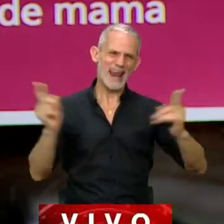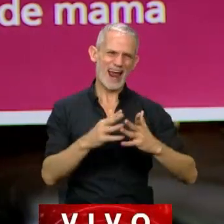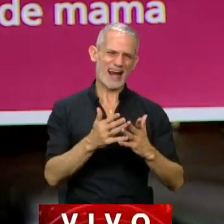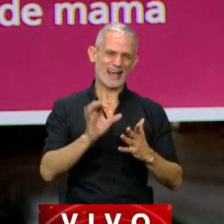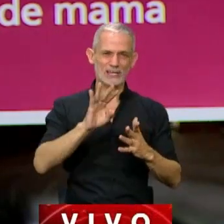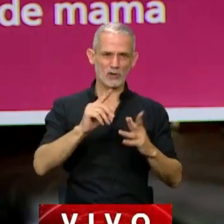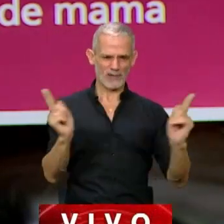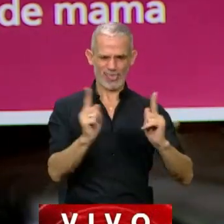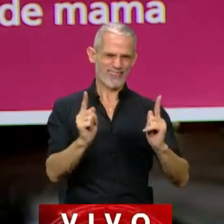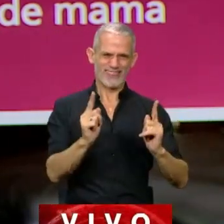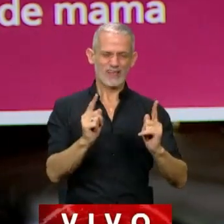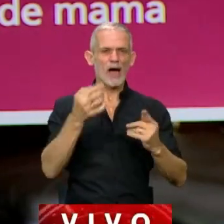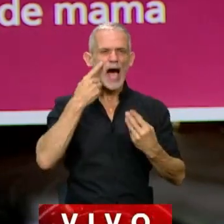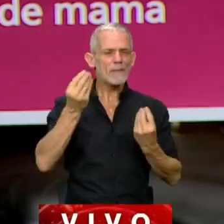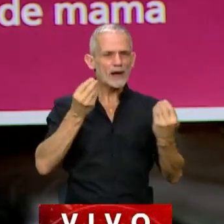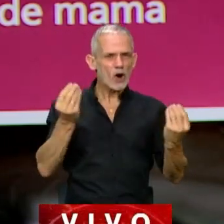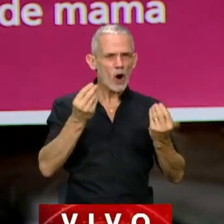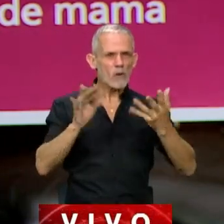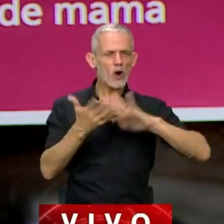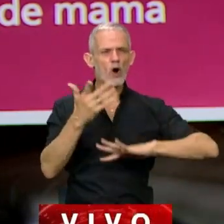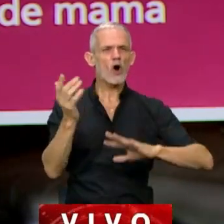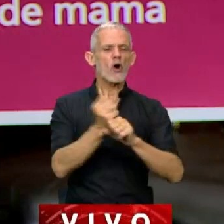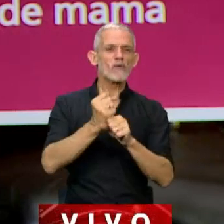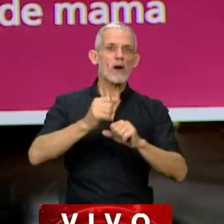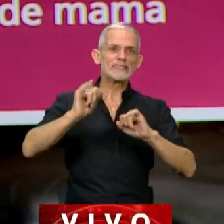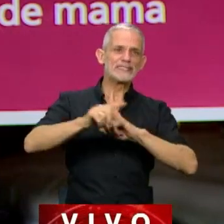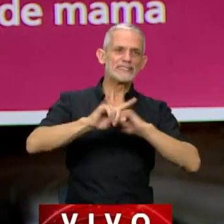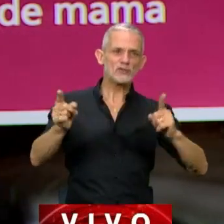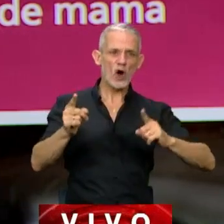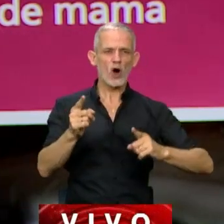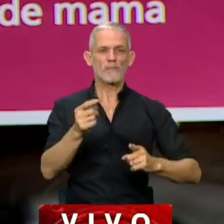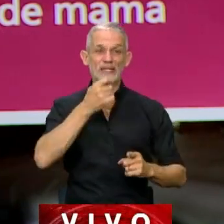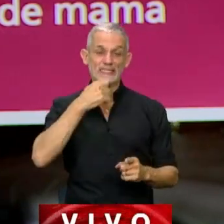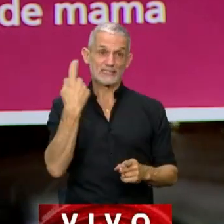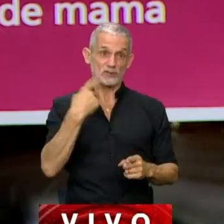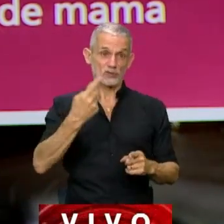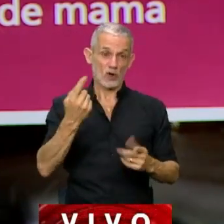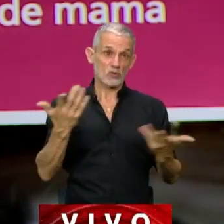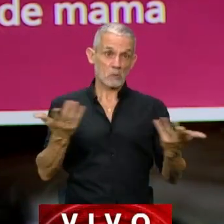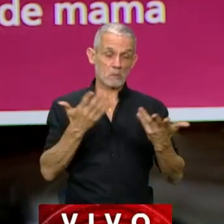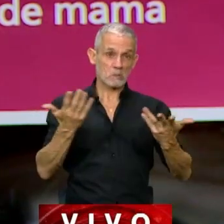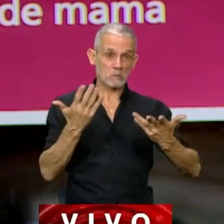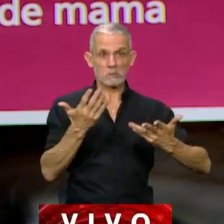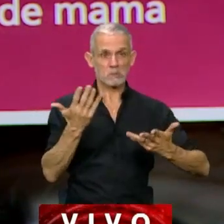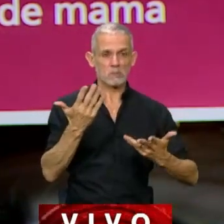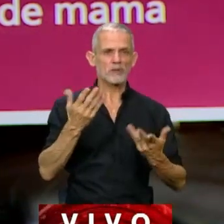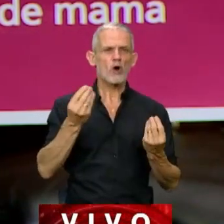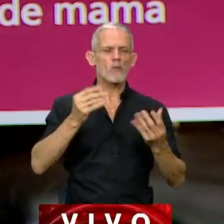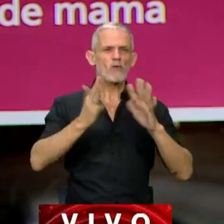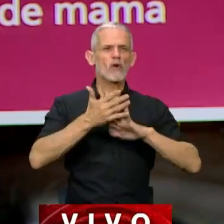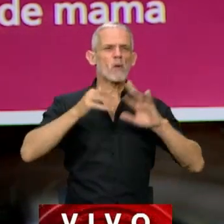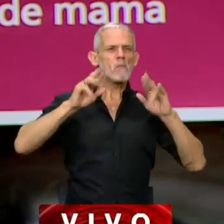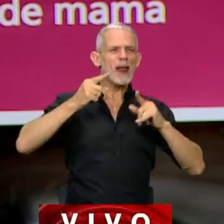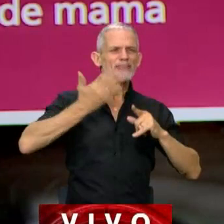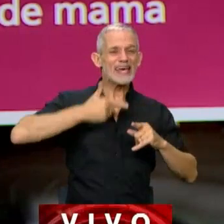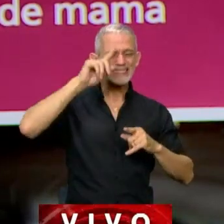tratar de ver y de confirmar o de ratificar que estamos o no verdaderamente respecto a una política